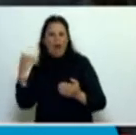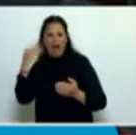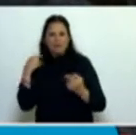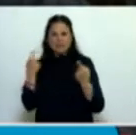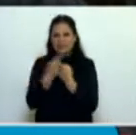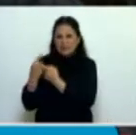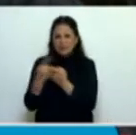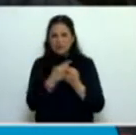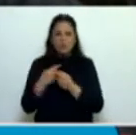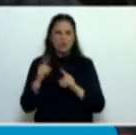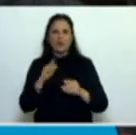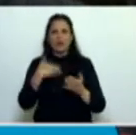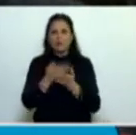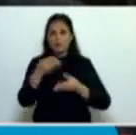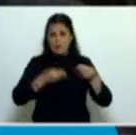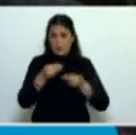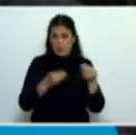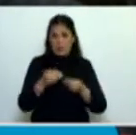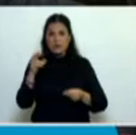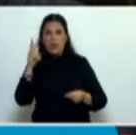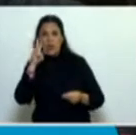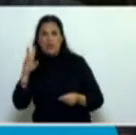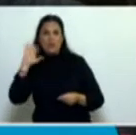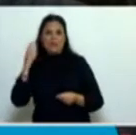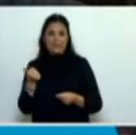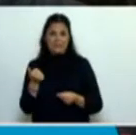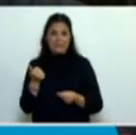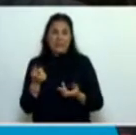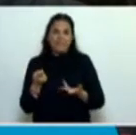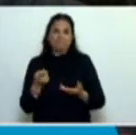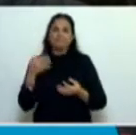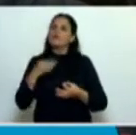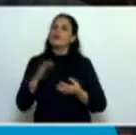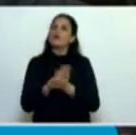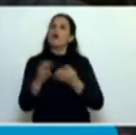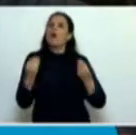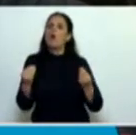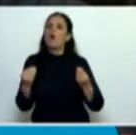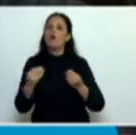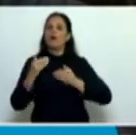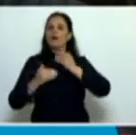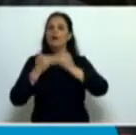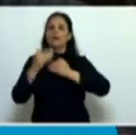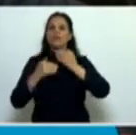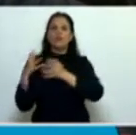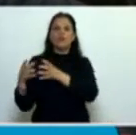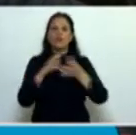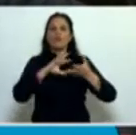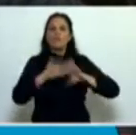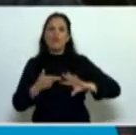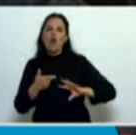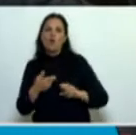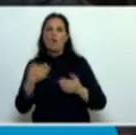presentarnos el presupuesto 2016, sino se resuelve llevando adelante una política de